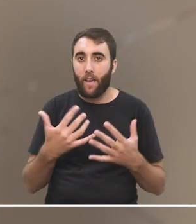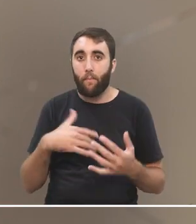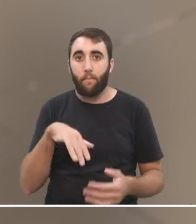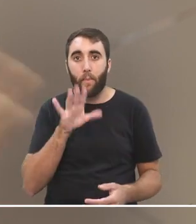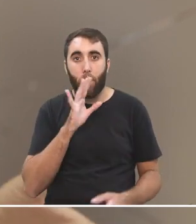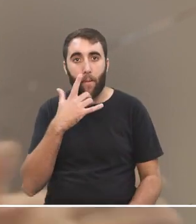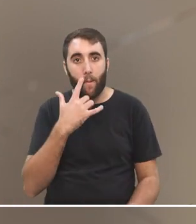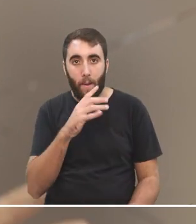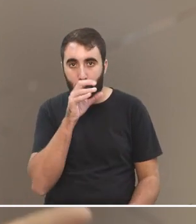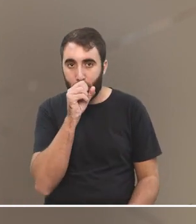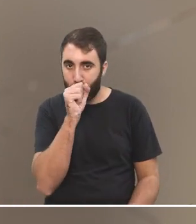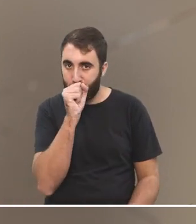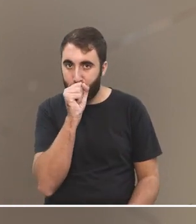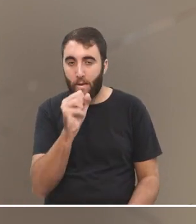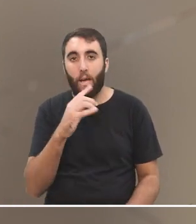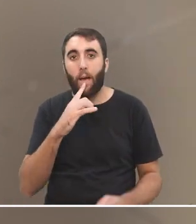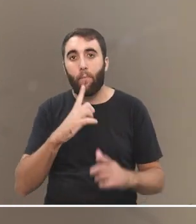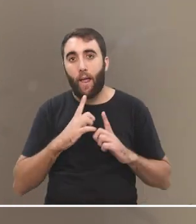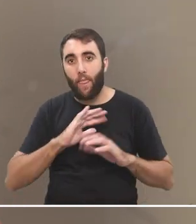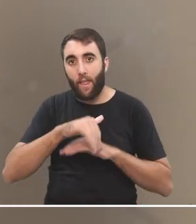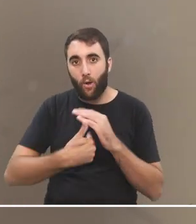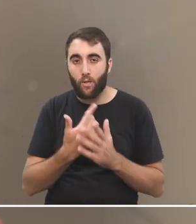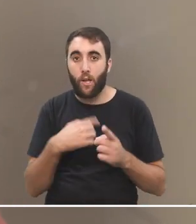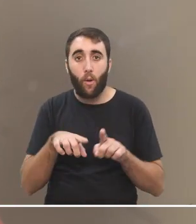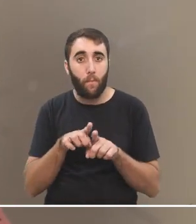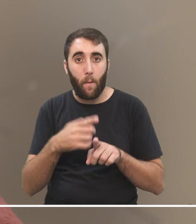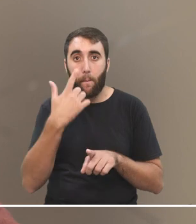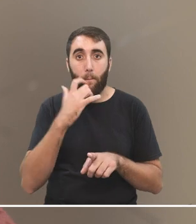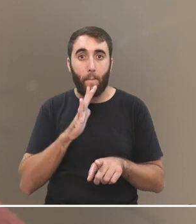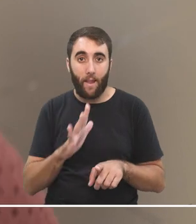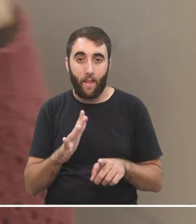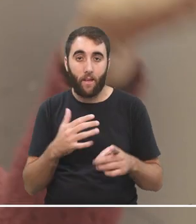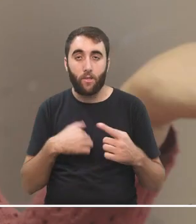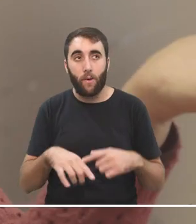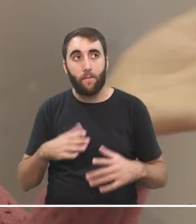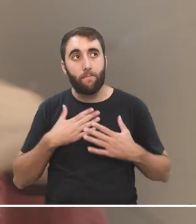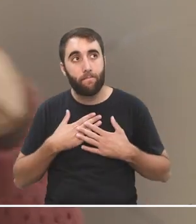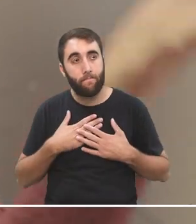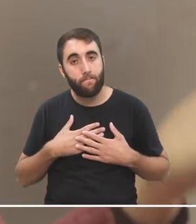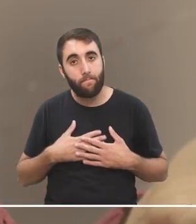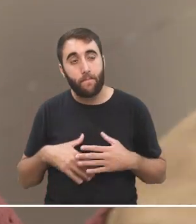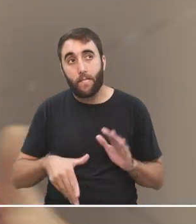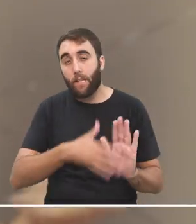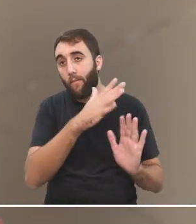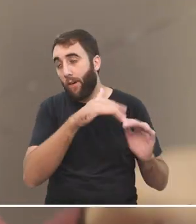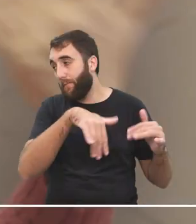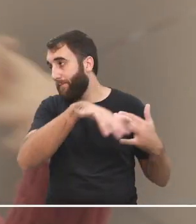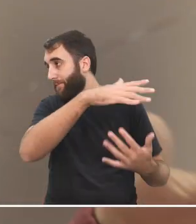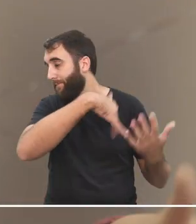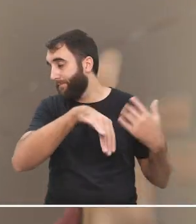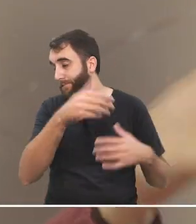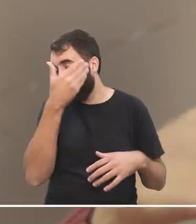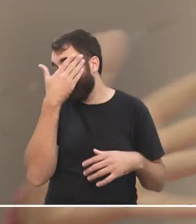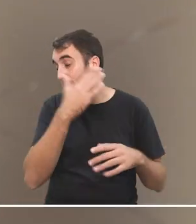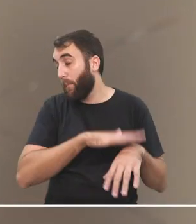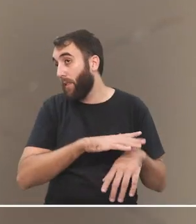mamá y papá tenían que aguantarse que no tenían noticias, como para los mismos padres, o sea, bueno, me relajo, está, se fue, y bueno, en algún